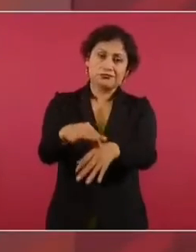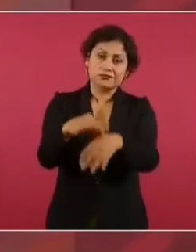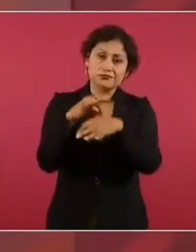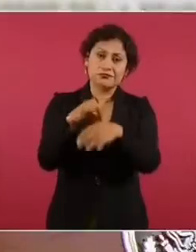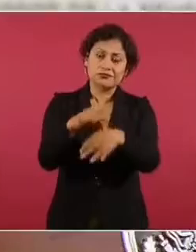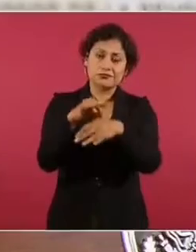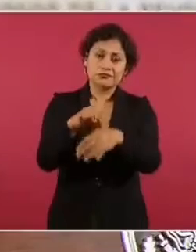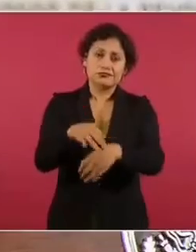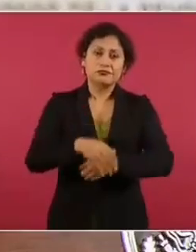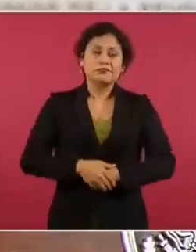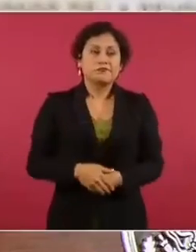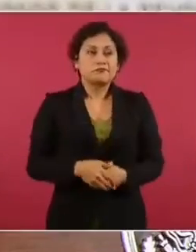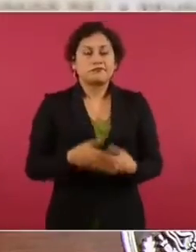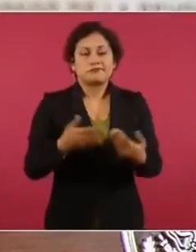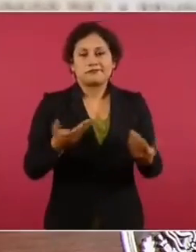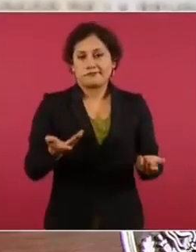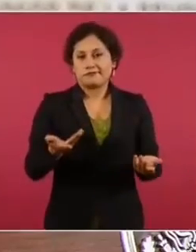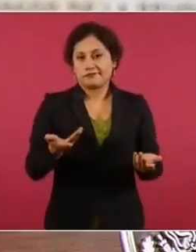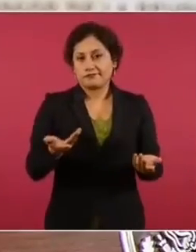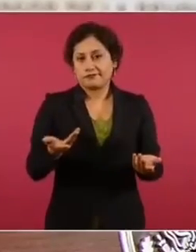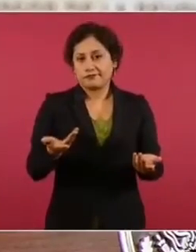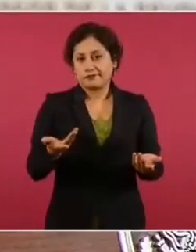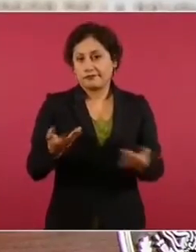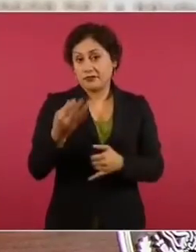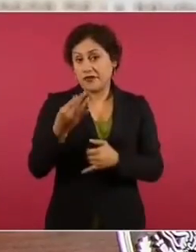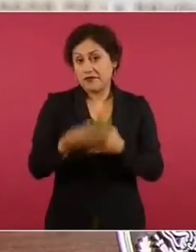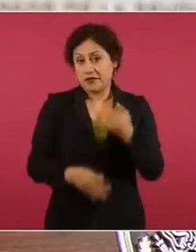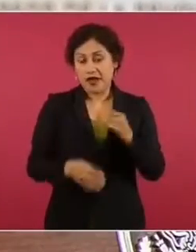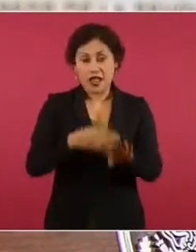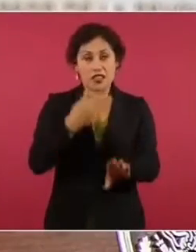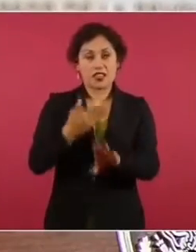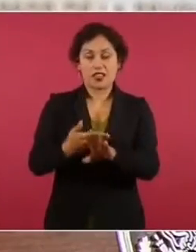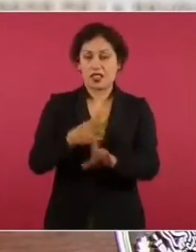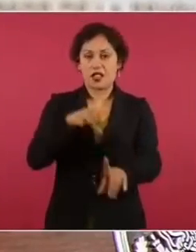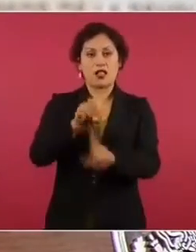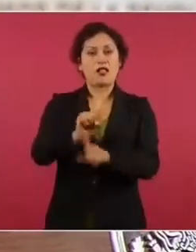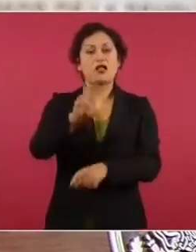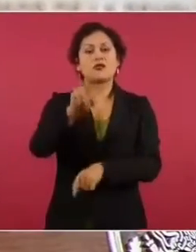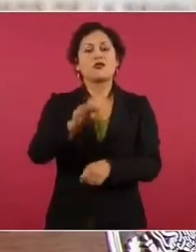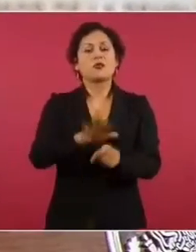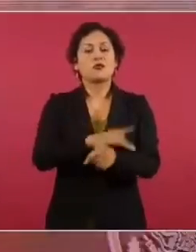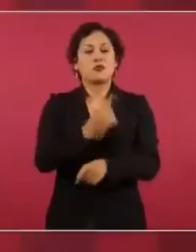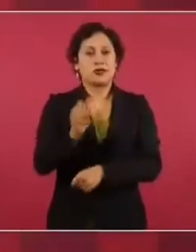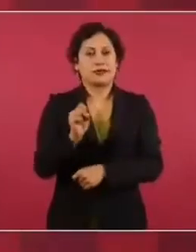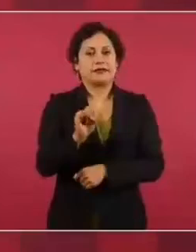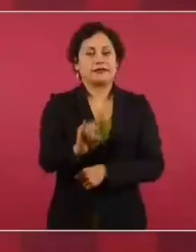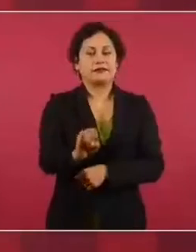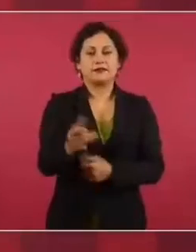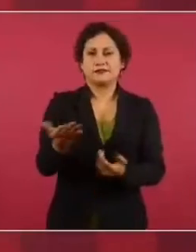Digo, al final no se logró porque sí está. O sea, ¿cuáles son los hechos?